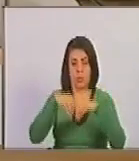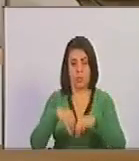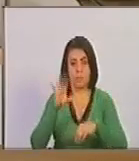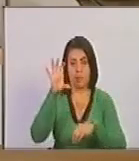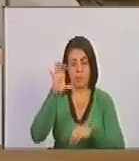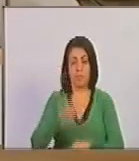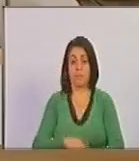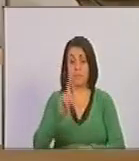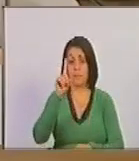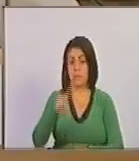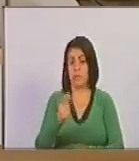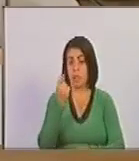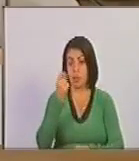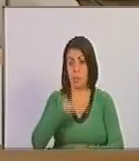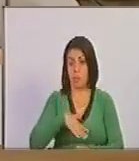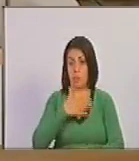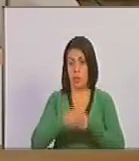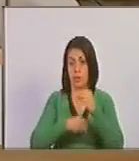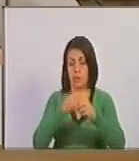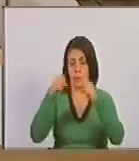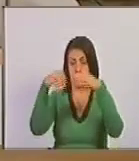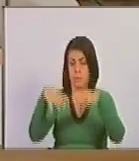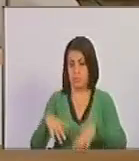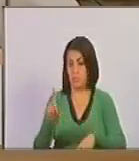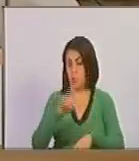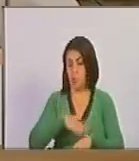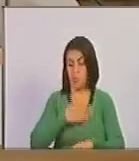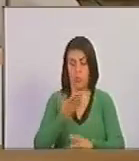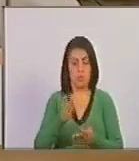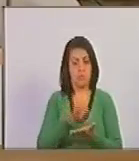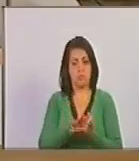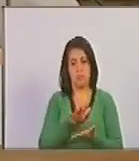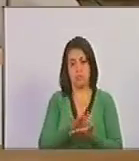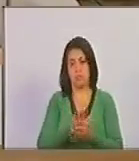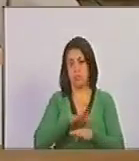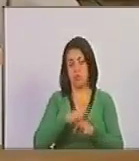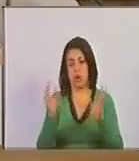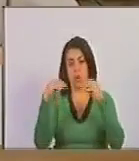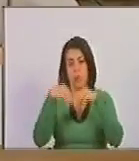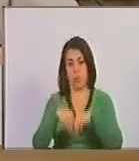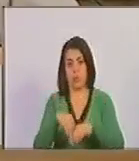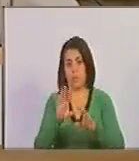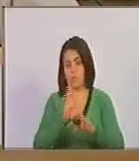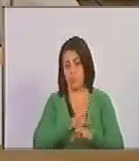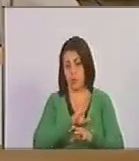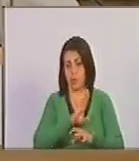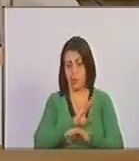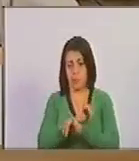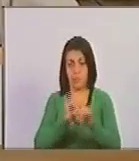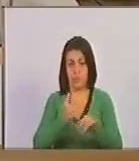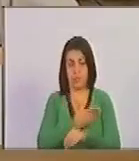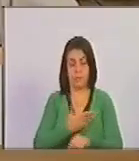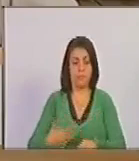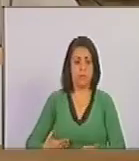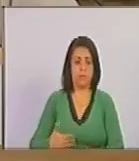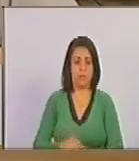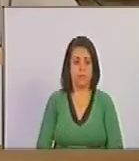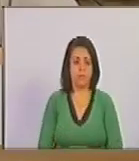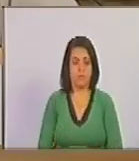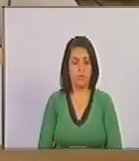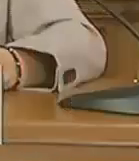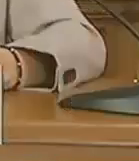el país. Y en ningún caso serán renunciables ni relajables por convenios particulares. Es todo, ciudadano presidente.